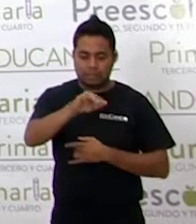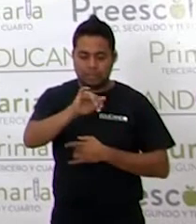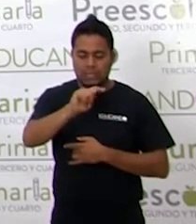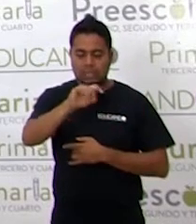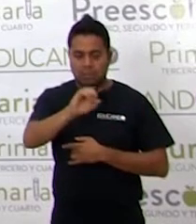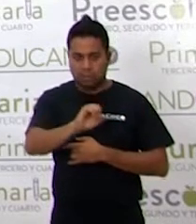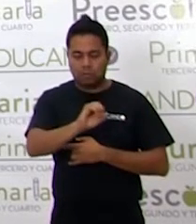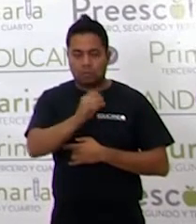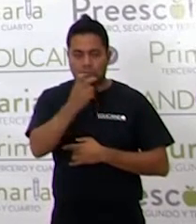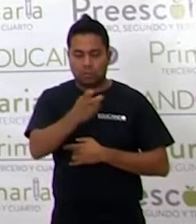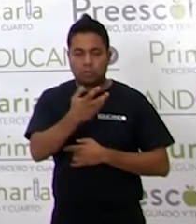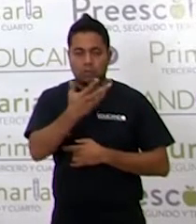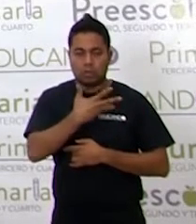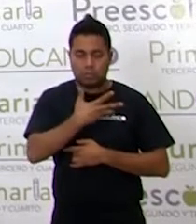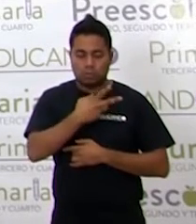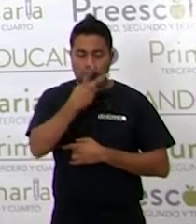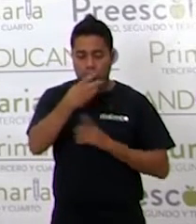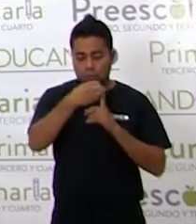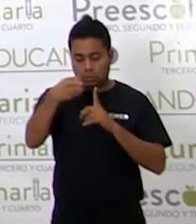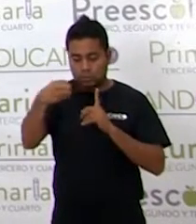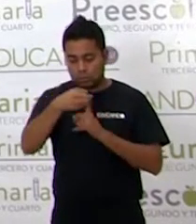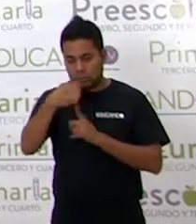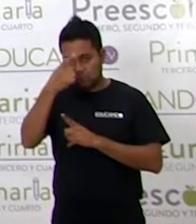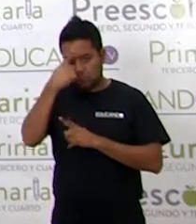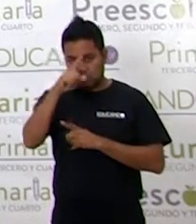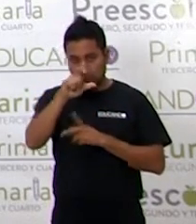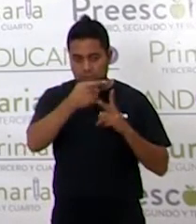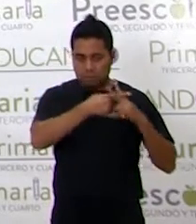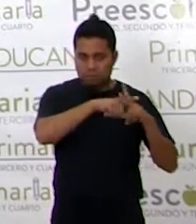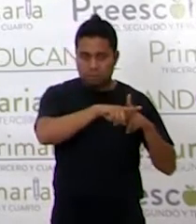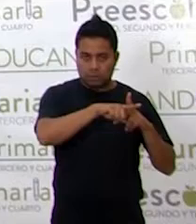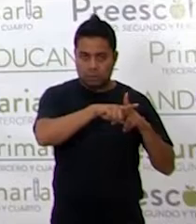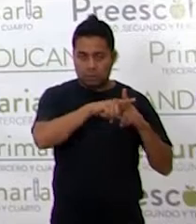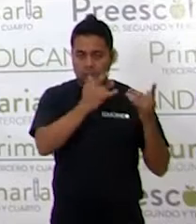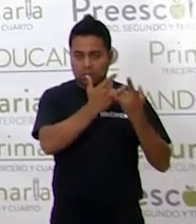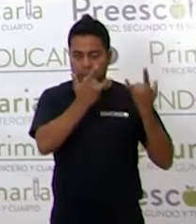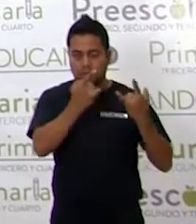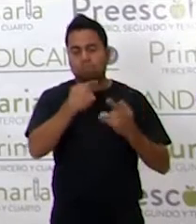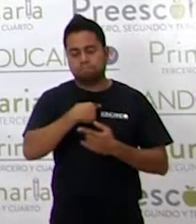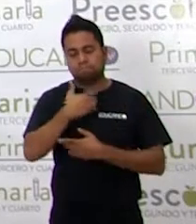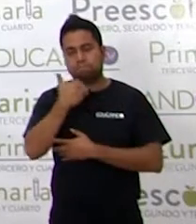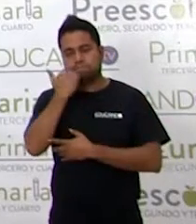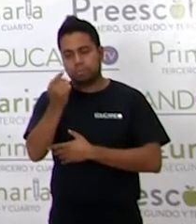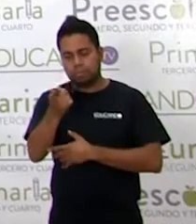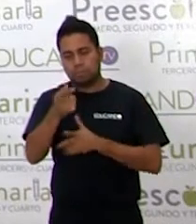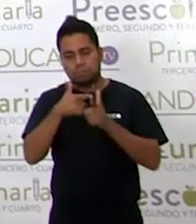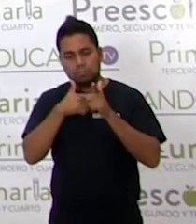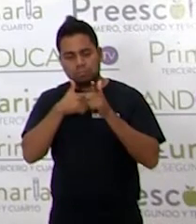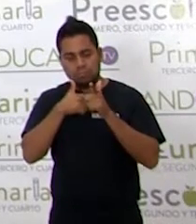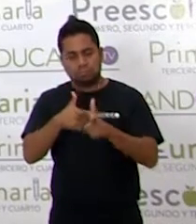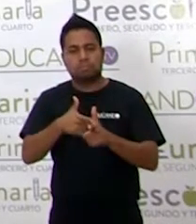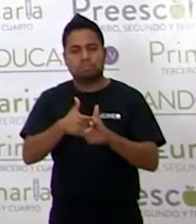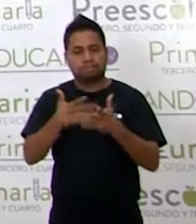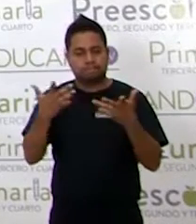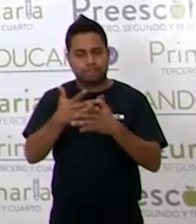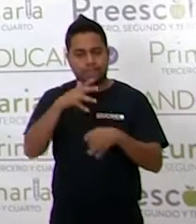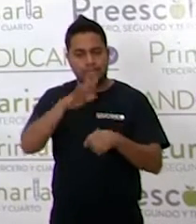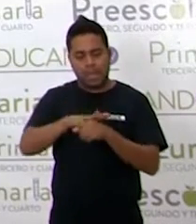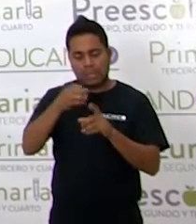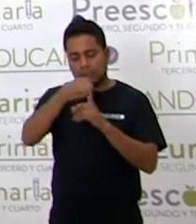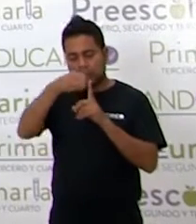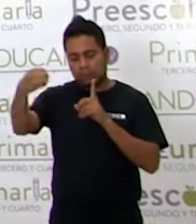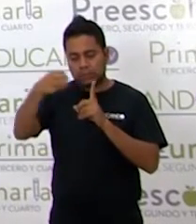Tenemos Dos frases Del inicio De nuestro Mito Te sugiero Que sigas Elaborando Más